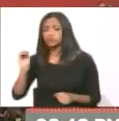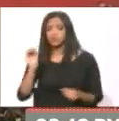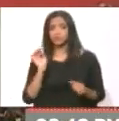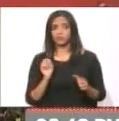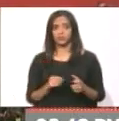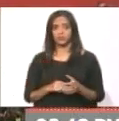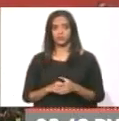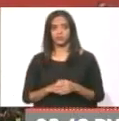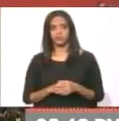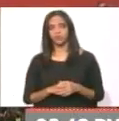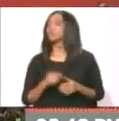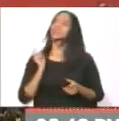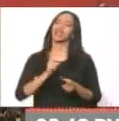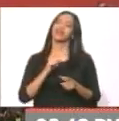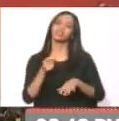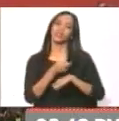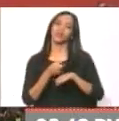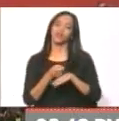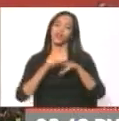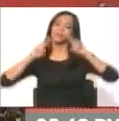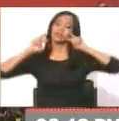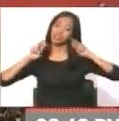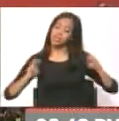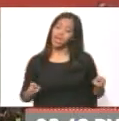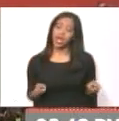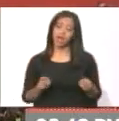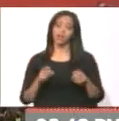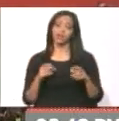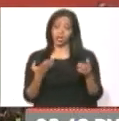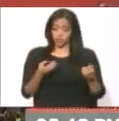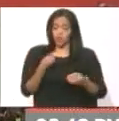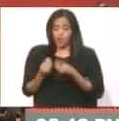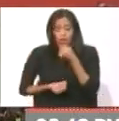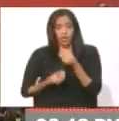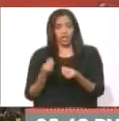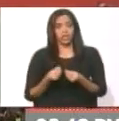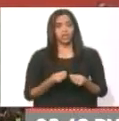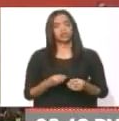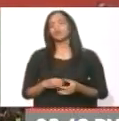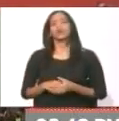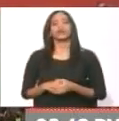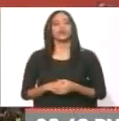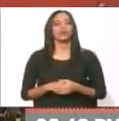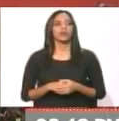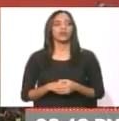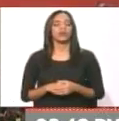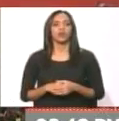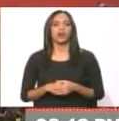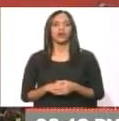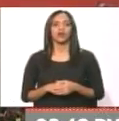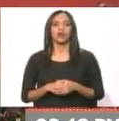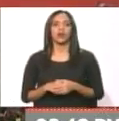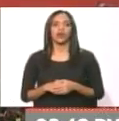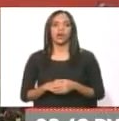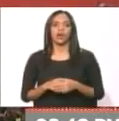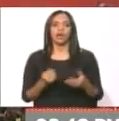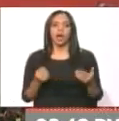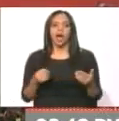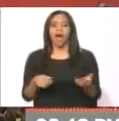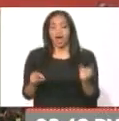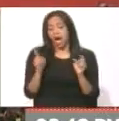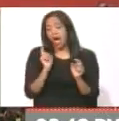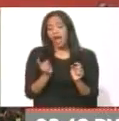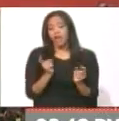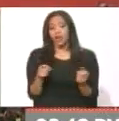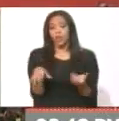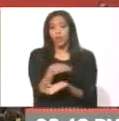O ¿qué debe hacer el gobierno? Investigar inmediatamente, y eso fue lo que hizo. Eso fue lo que hizo. Que se causó algún daño. Yo, en lo